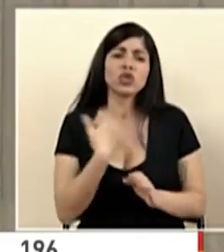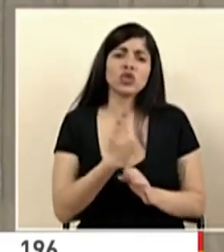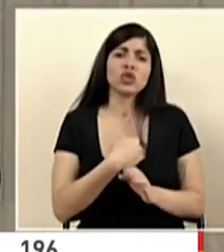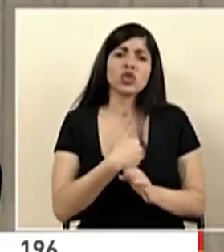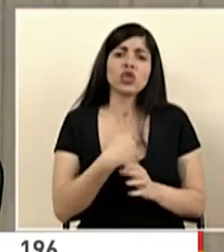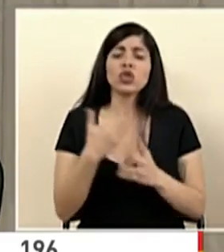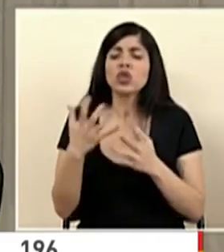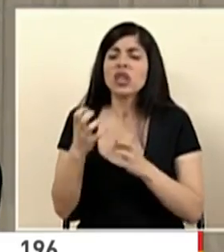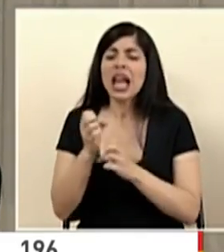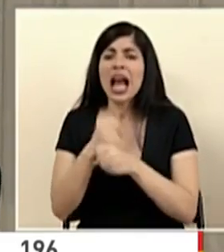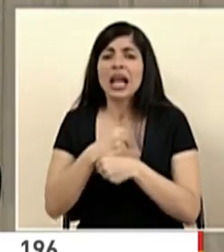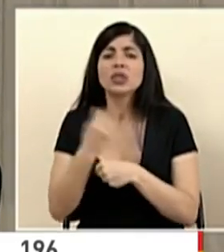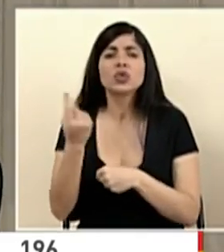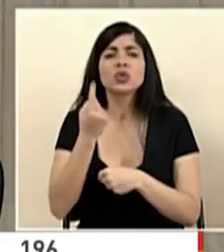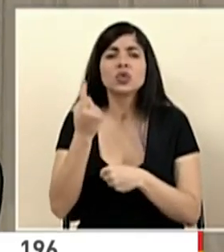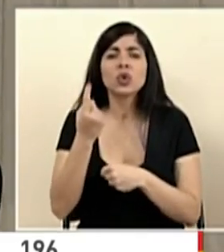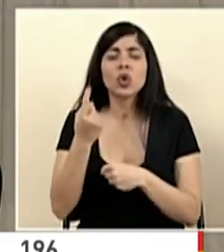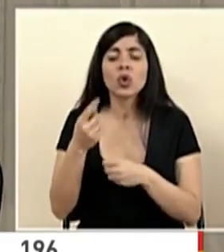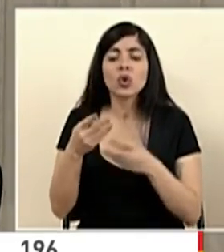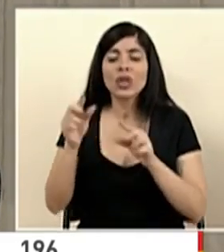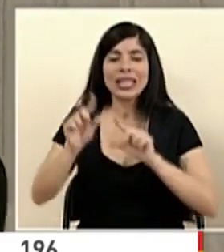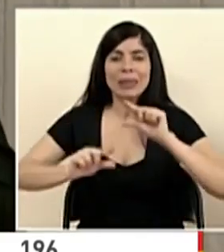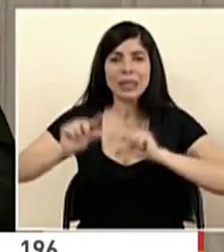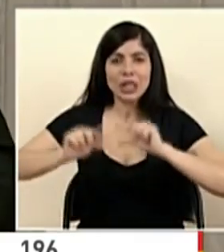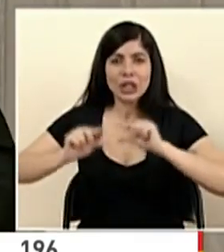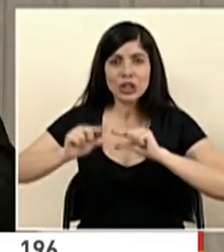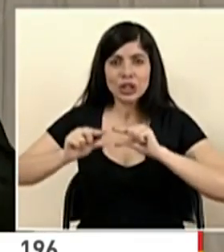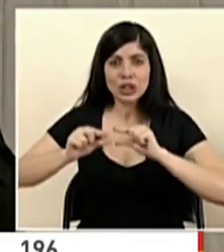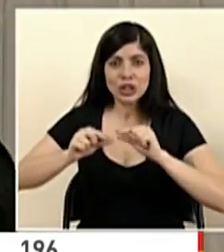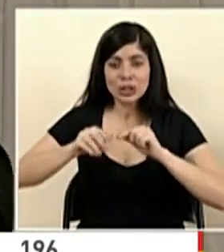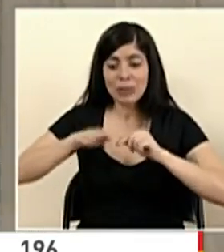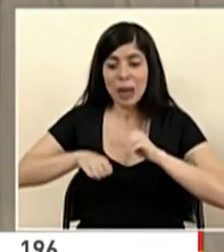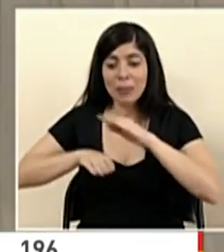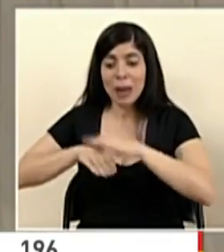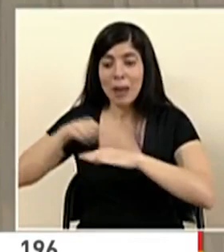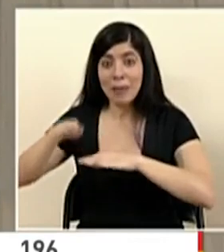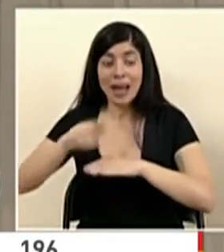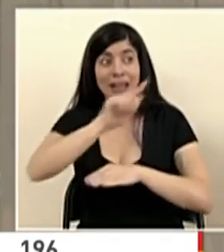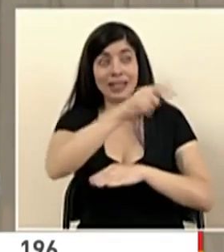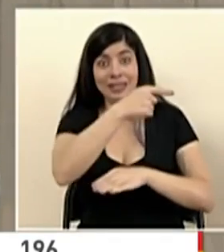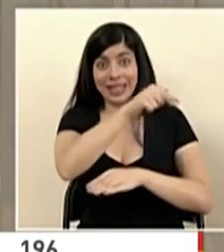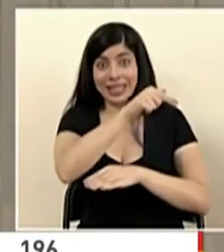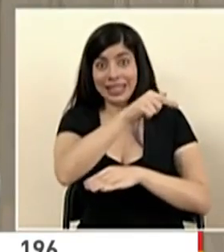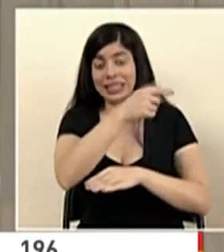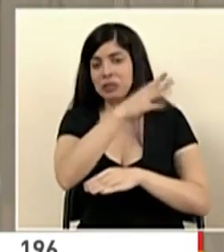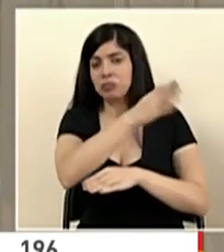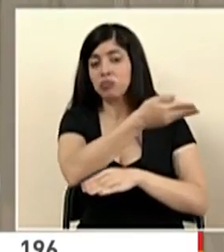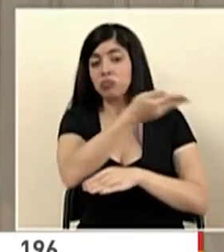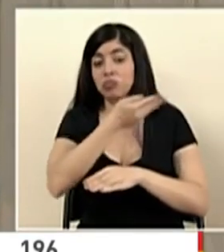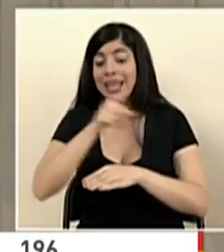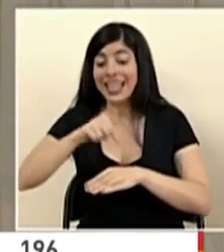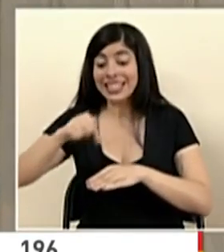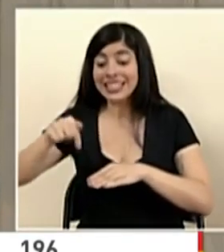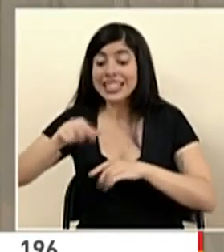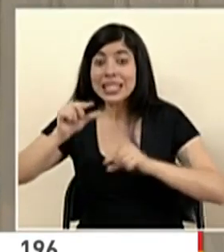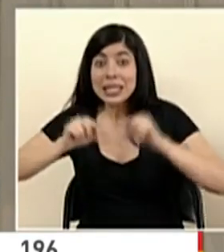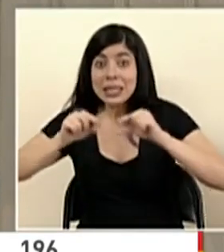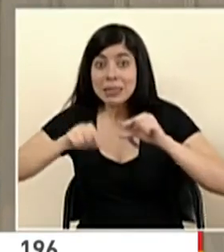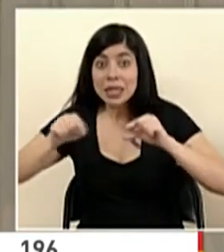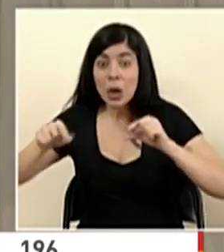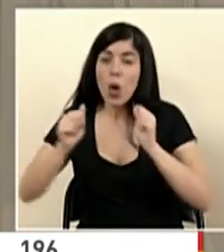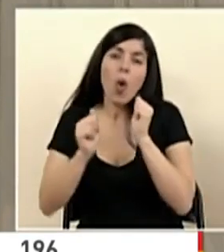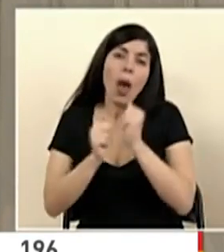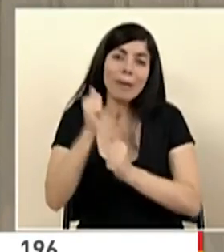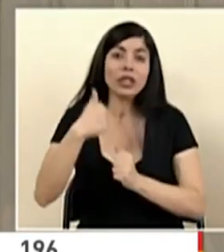a lo que aspiramos es a generar todas las soluciones que vienen después de la recolección de la muestra, o al menos la mayor cantidad de